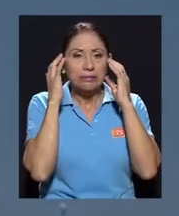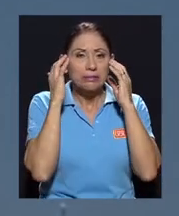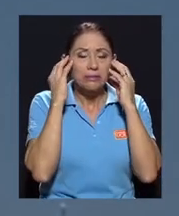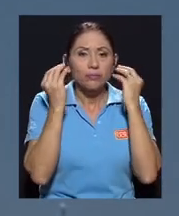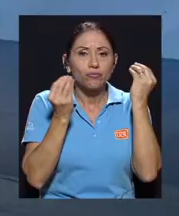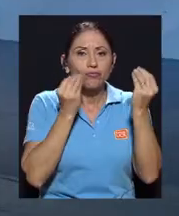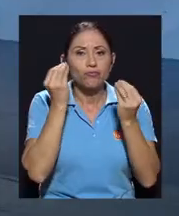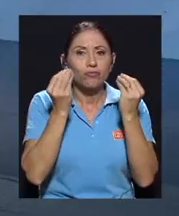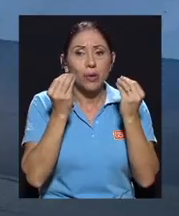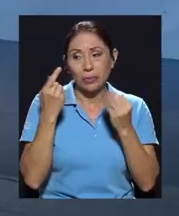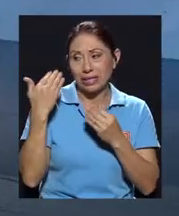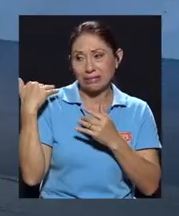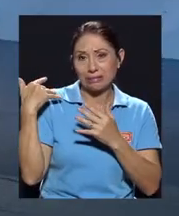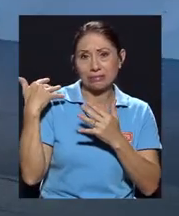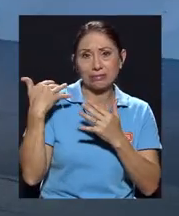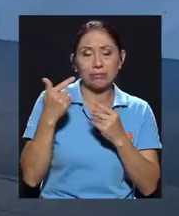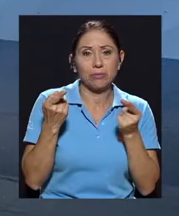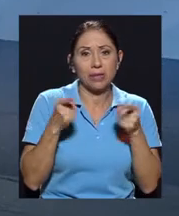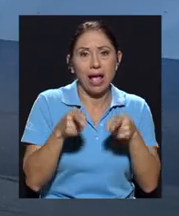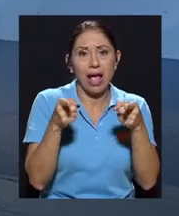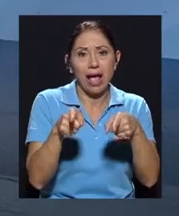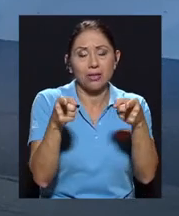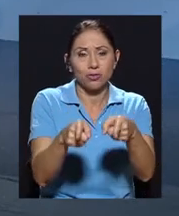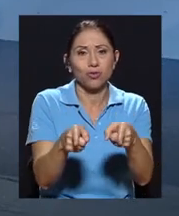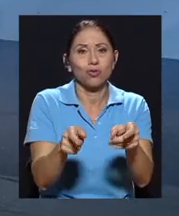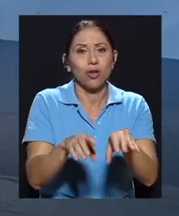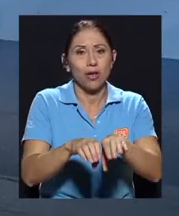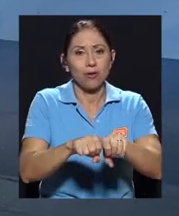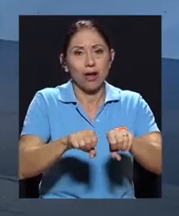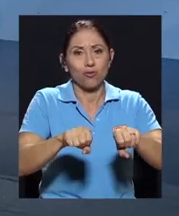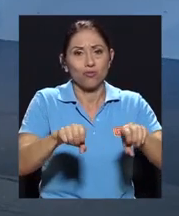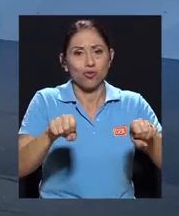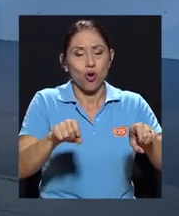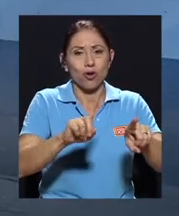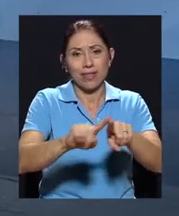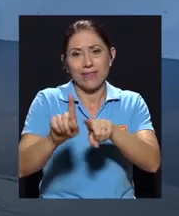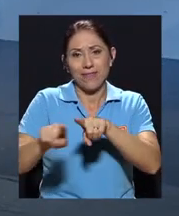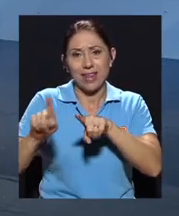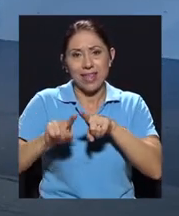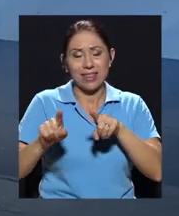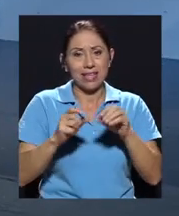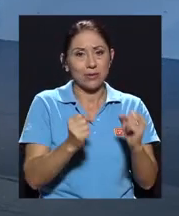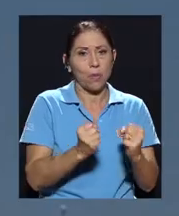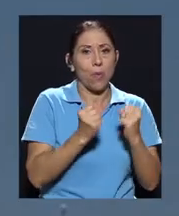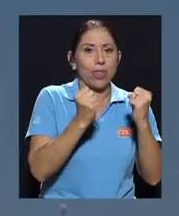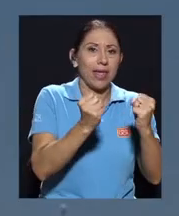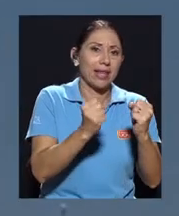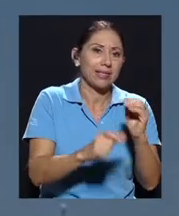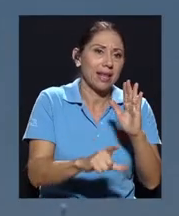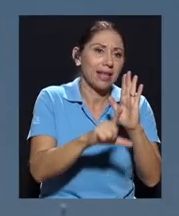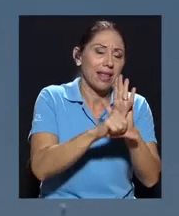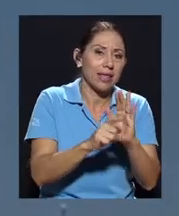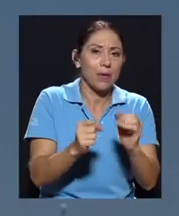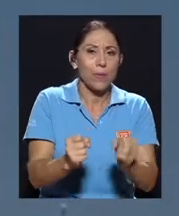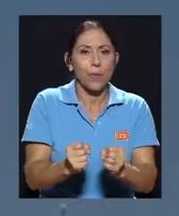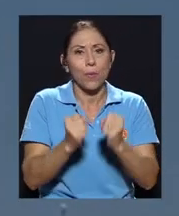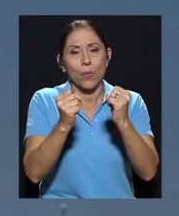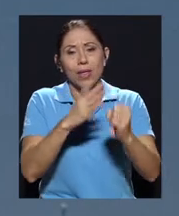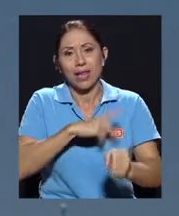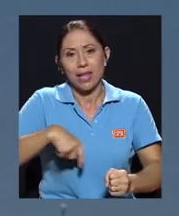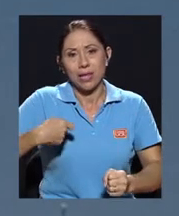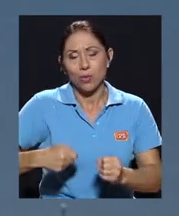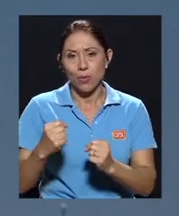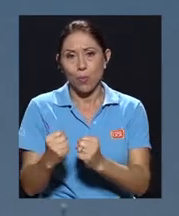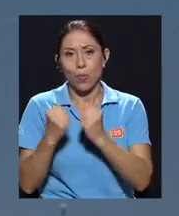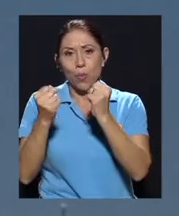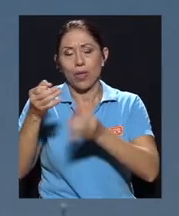los casos que han emergido, que tienen que ver con la corrupción en diferentes poderes, tanto sea legislativo, ejecutivo